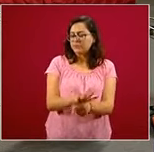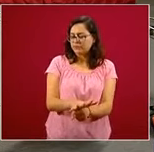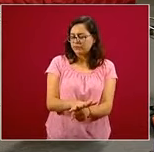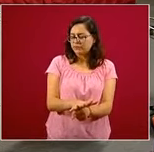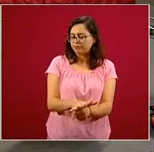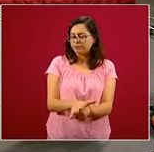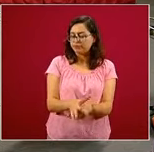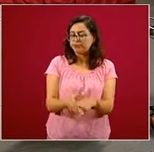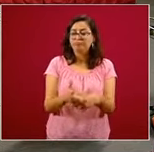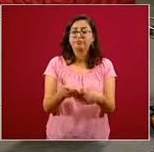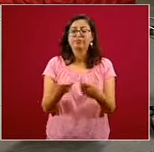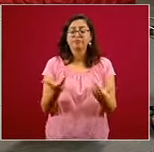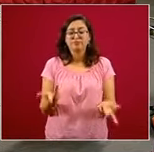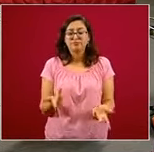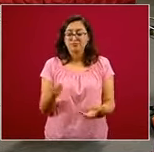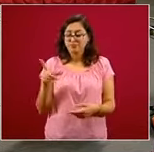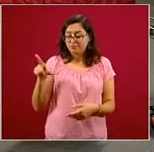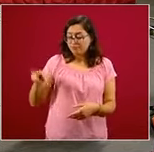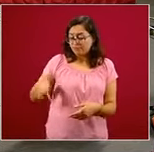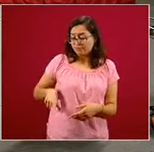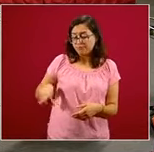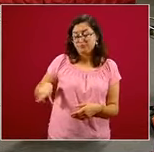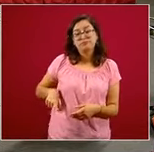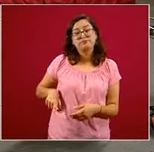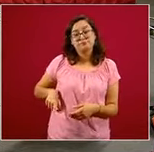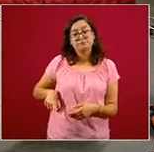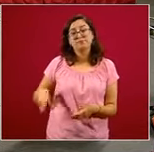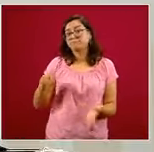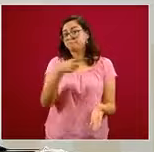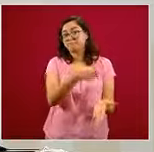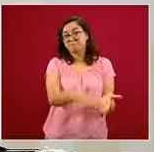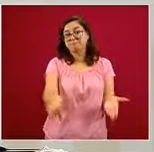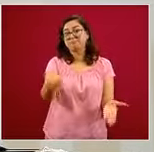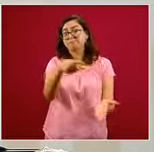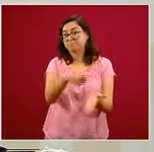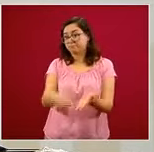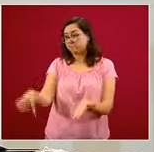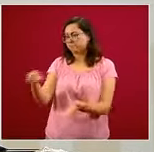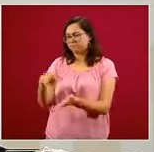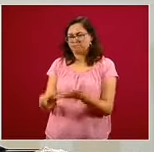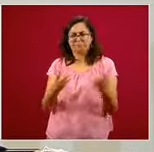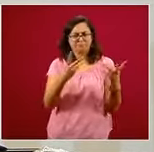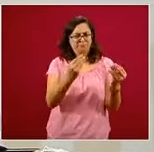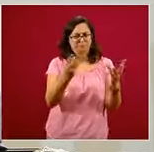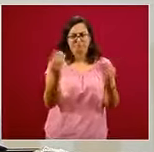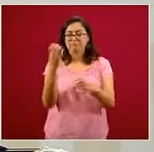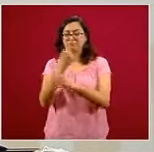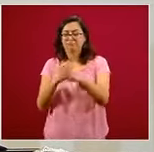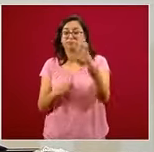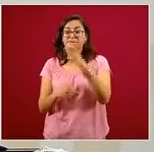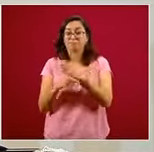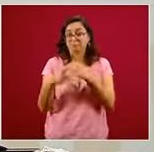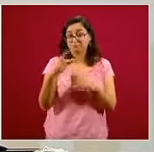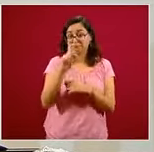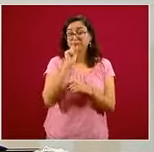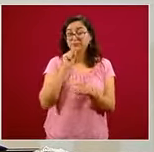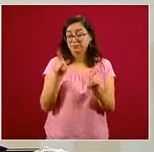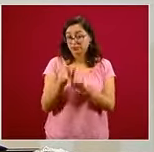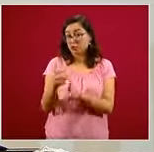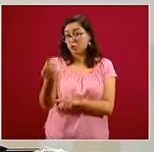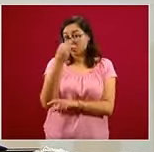de que el gobierno es un cliente muy importante en muchos aspectos, pero en alimentos es muy importante. ¿Por qué?